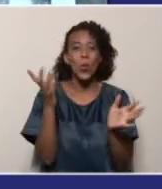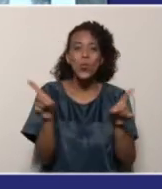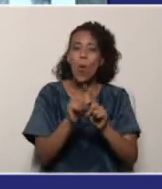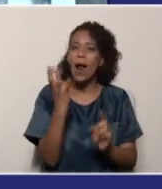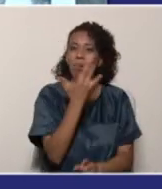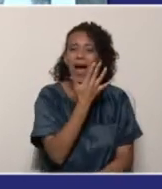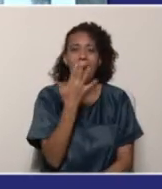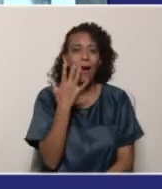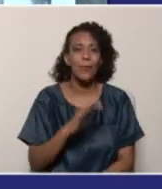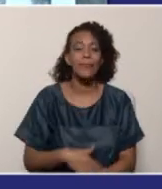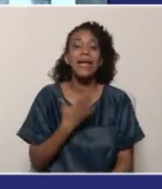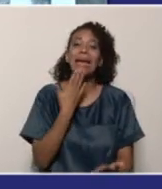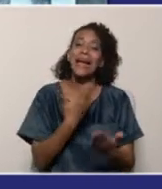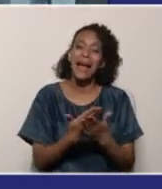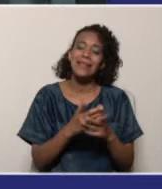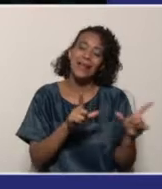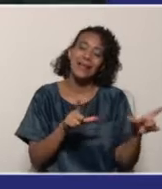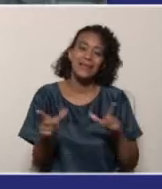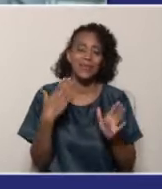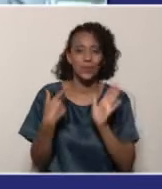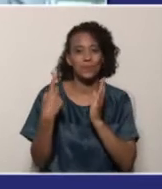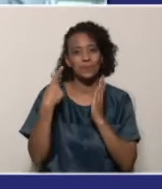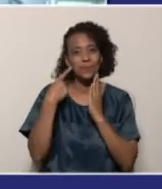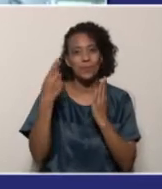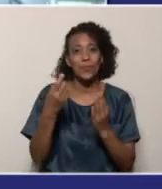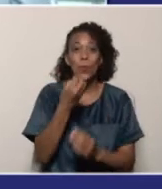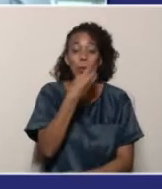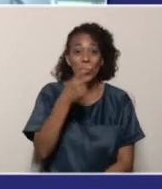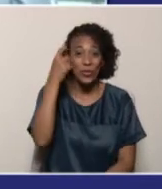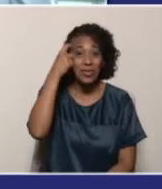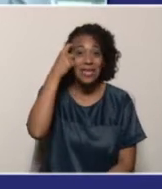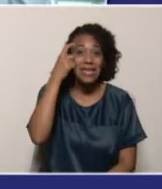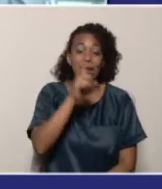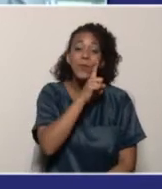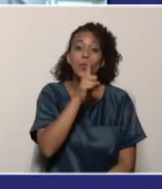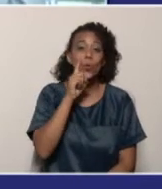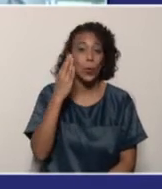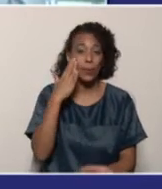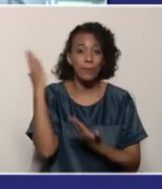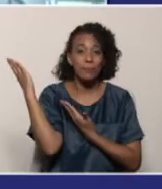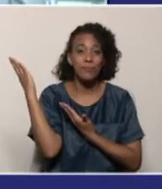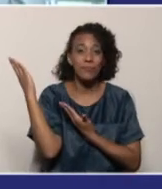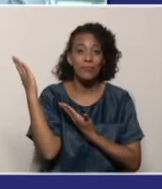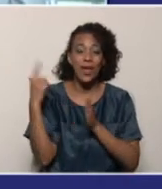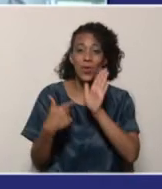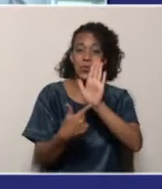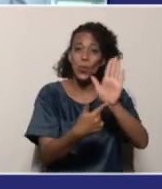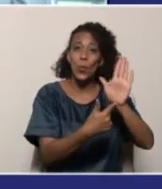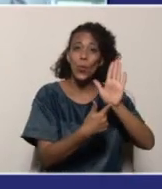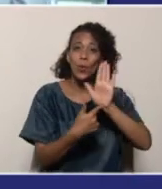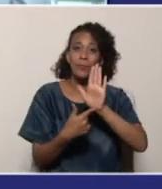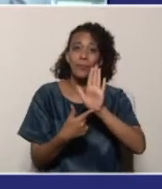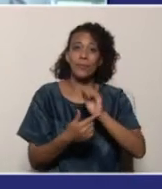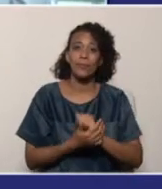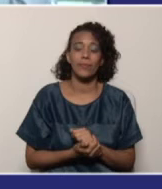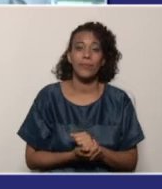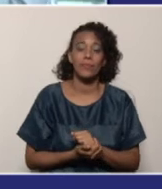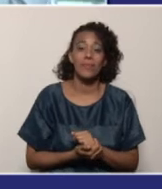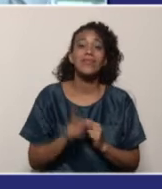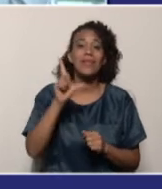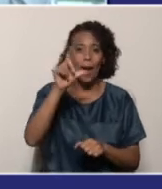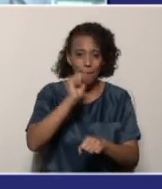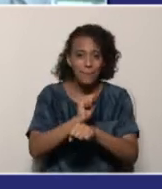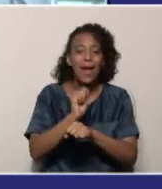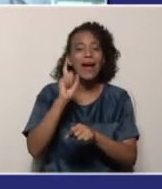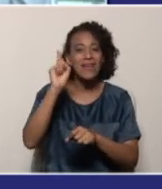Y muchas gracias, esto fue todo. Buenos días, mi nombre es Robismán Marcano, represento la Unidad Educativa Nacional de Ciencia de Aplicación